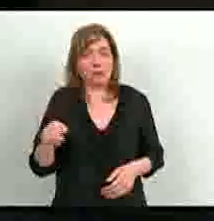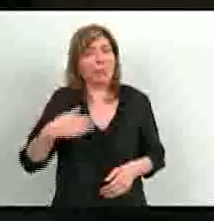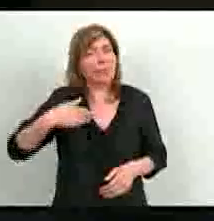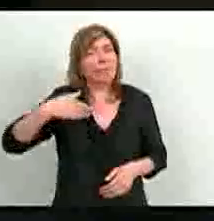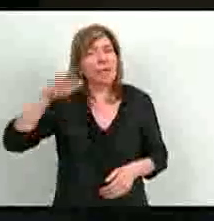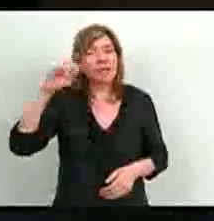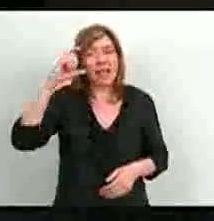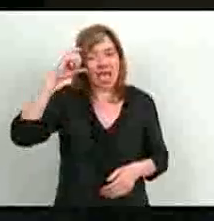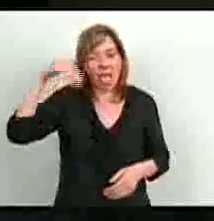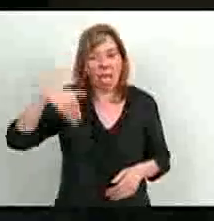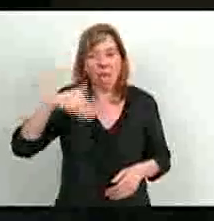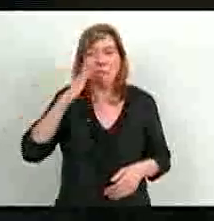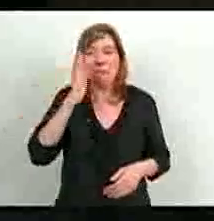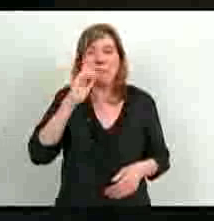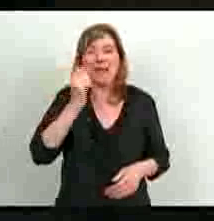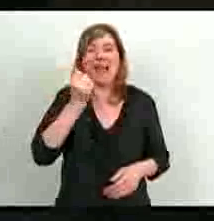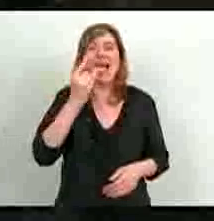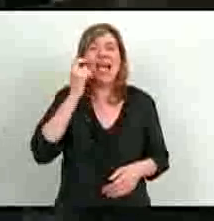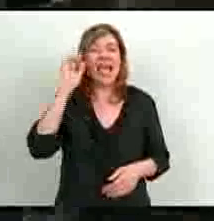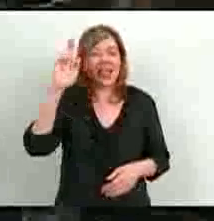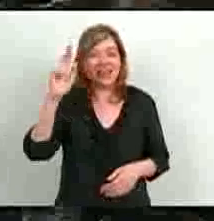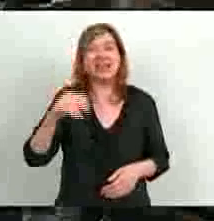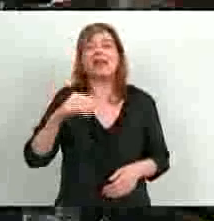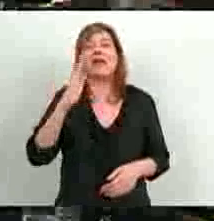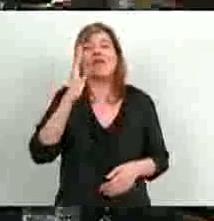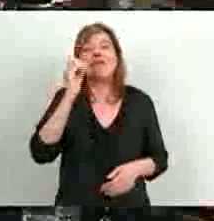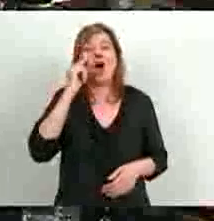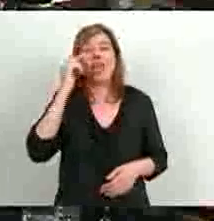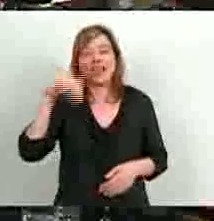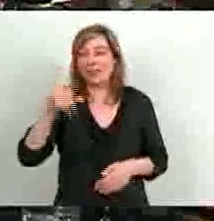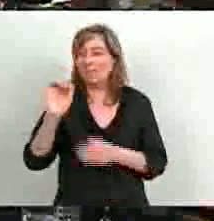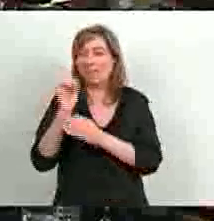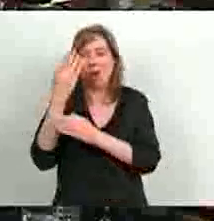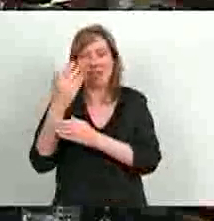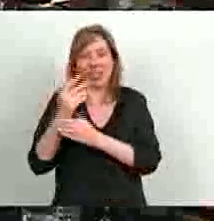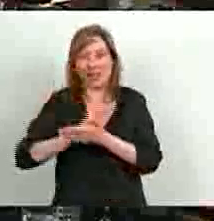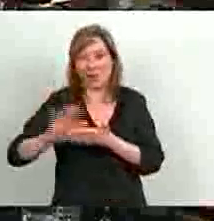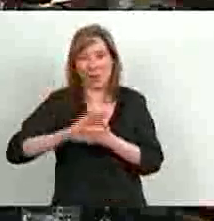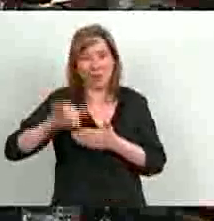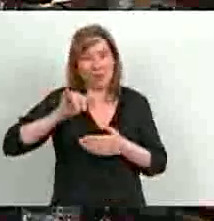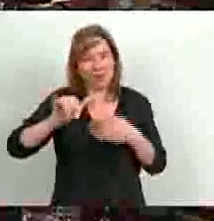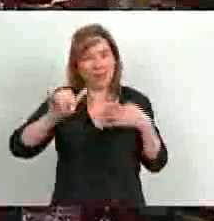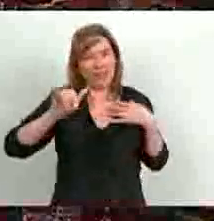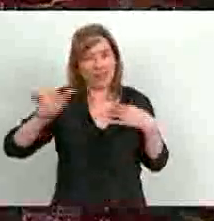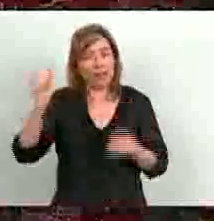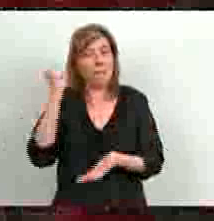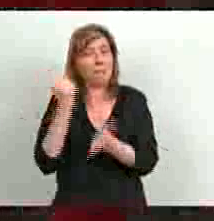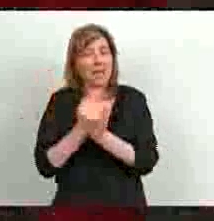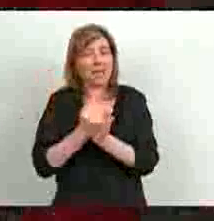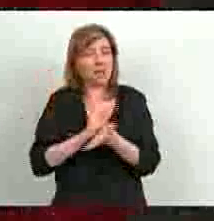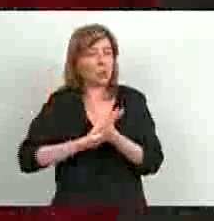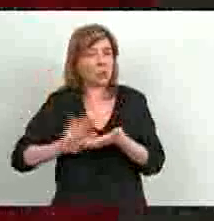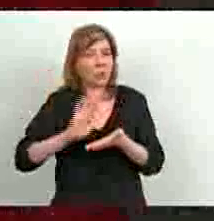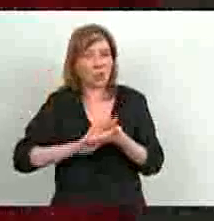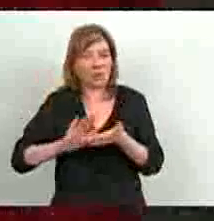aviones Embraer, Boeing y Airbus que van a ser las tres marcas en las cuales